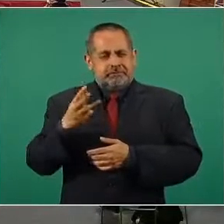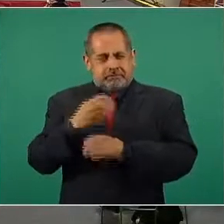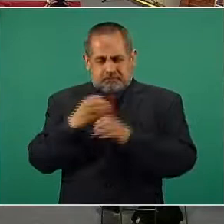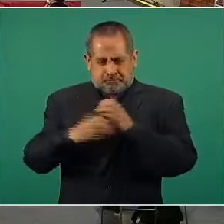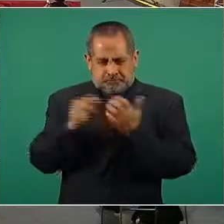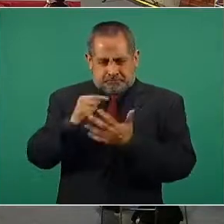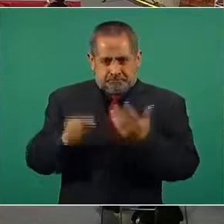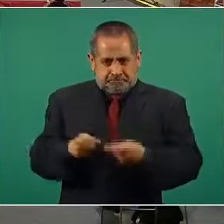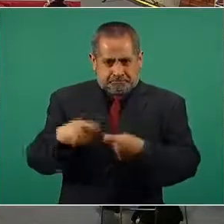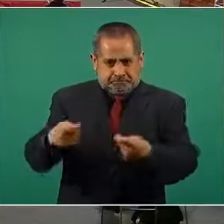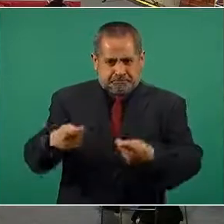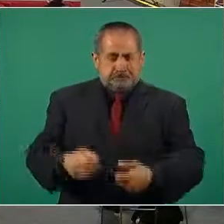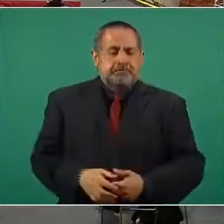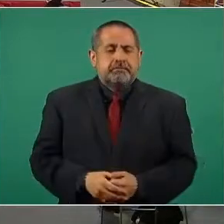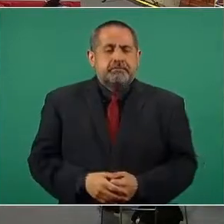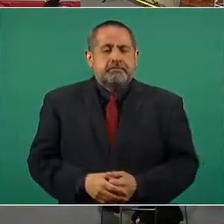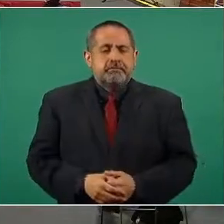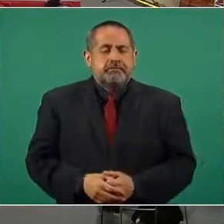La que sigue, por favor.